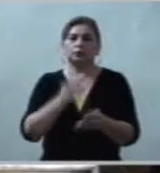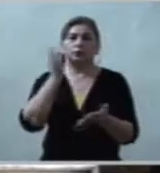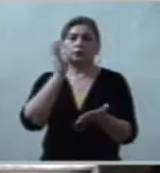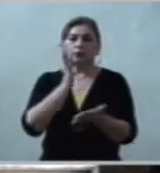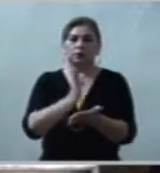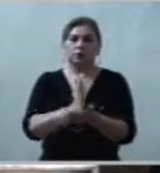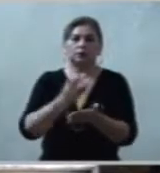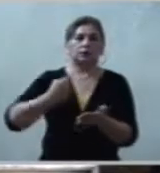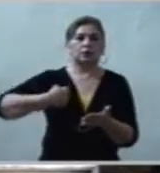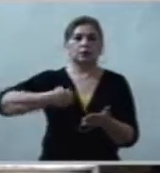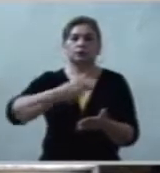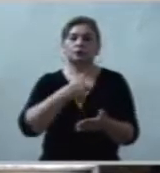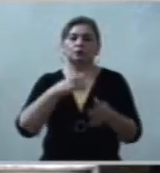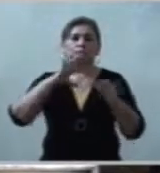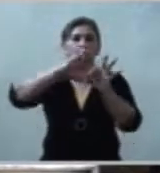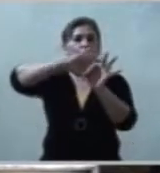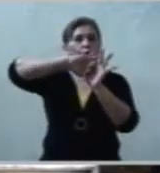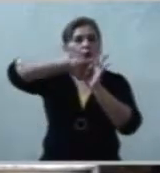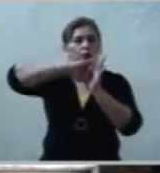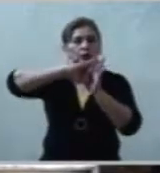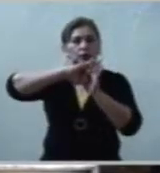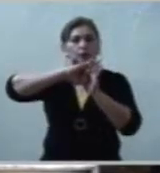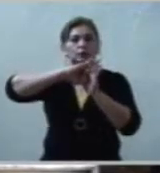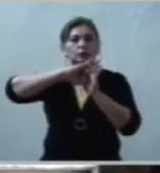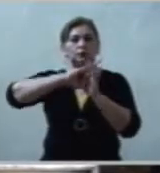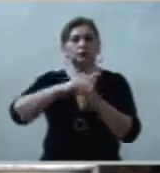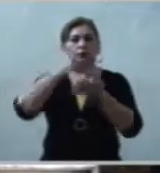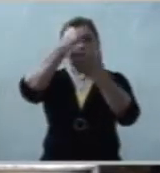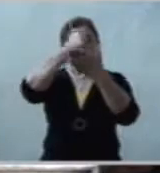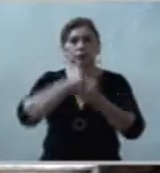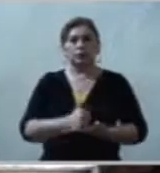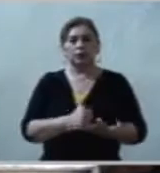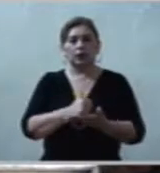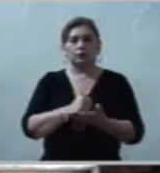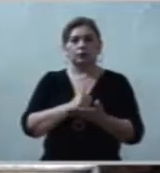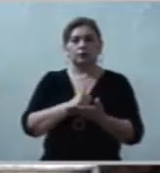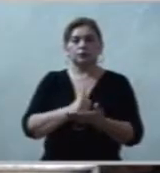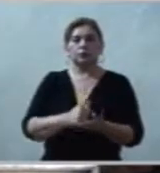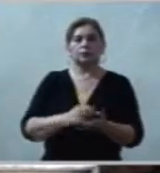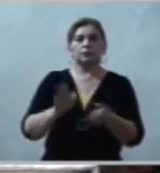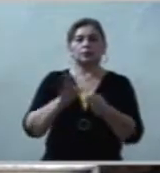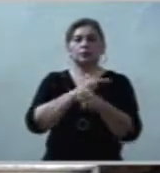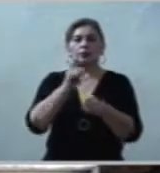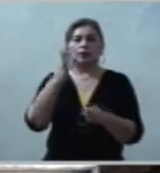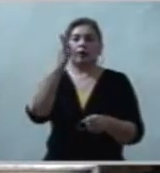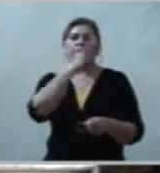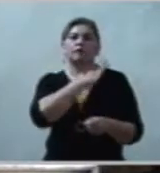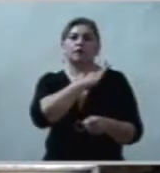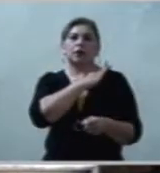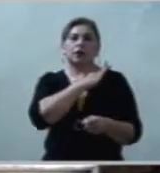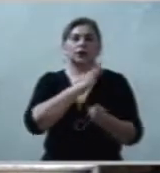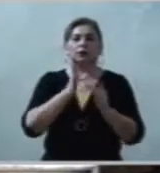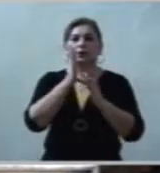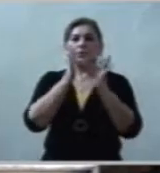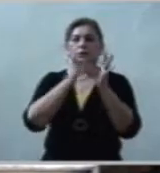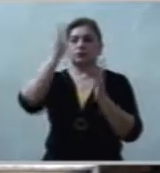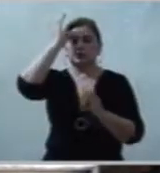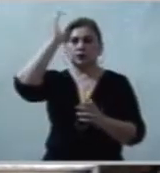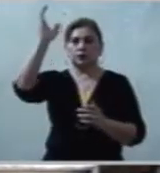es anclados, sustentados, apoyados en la fe en Jesucristo.